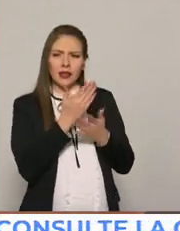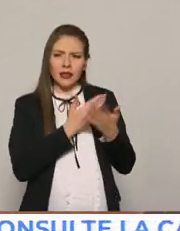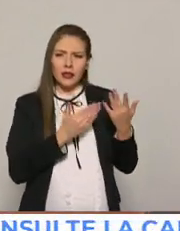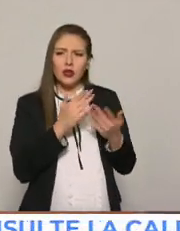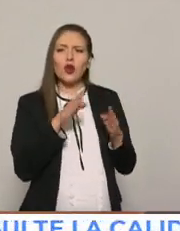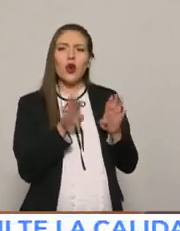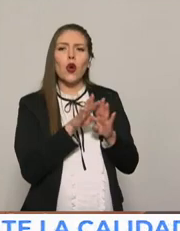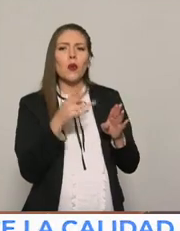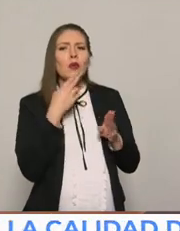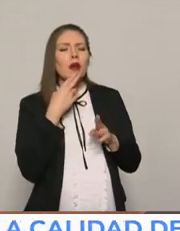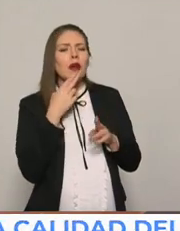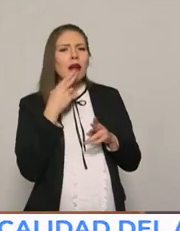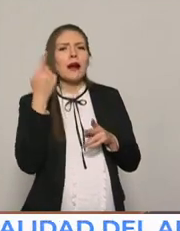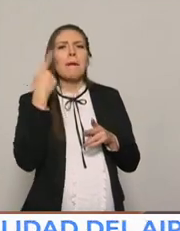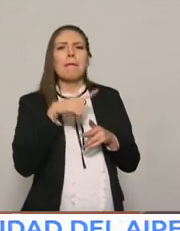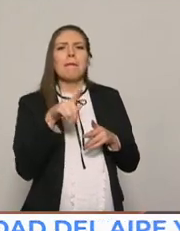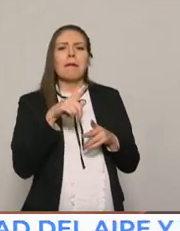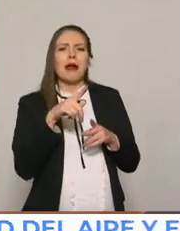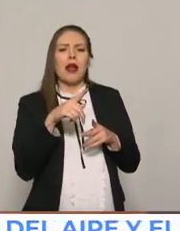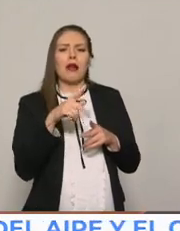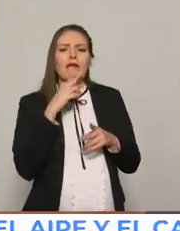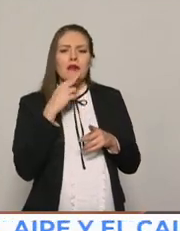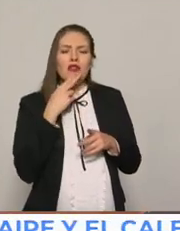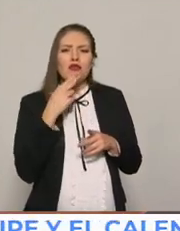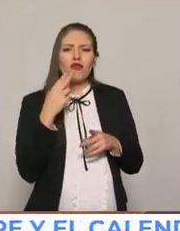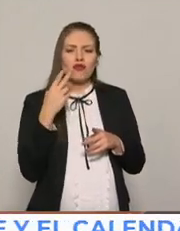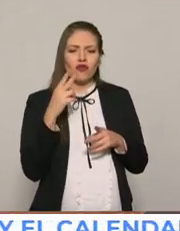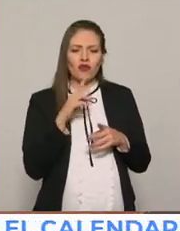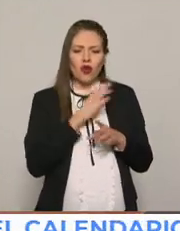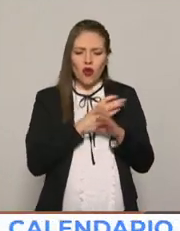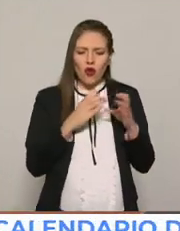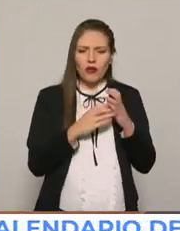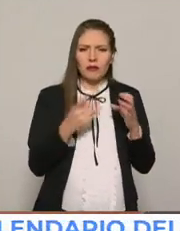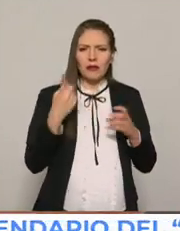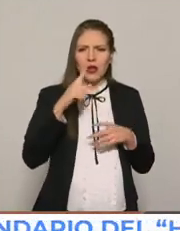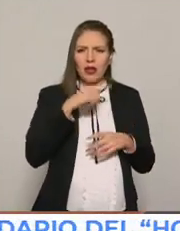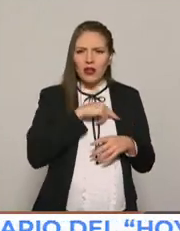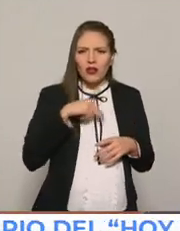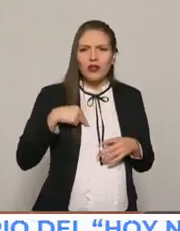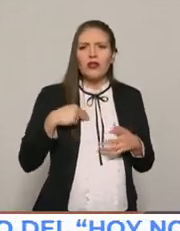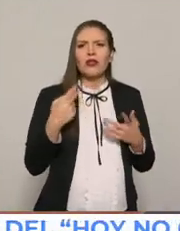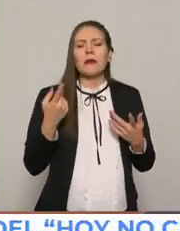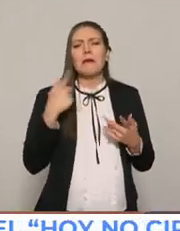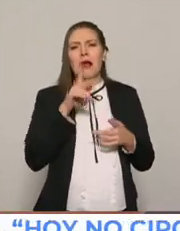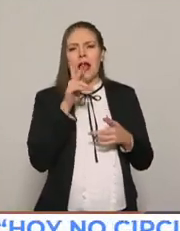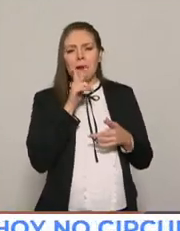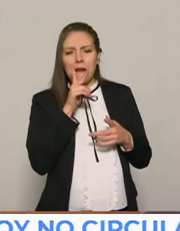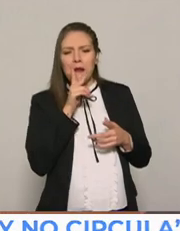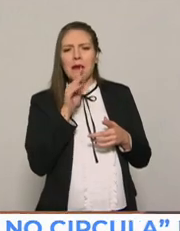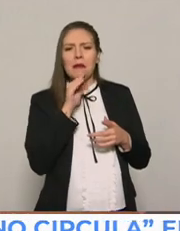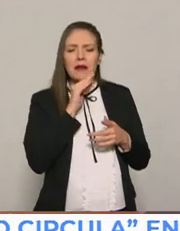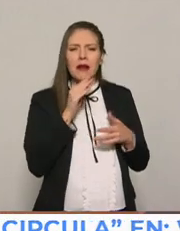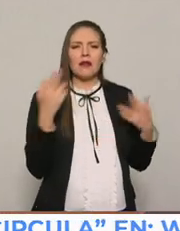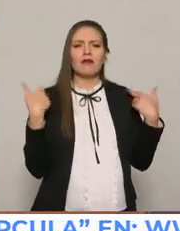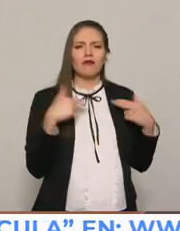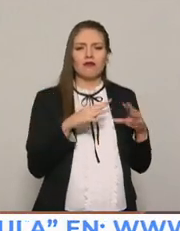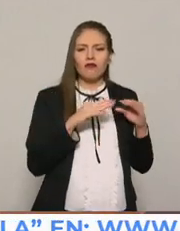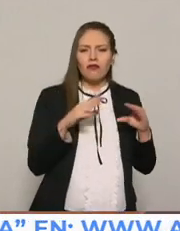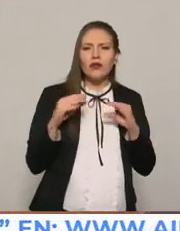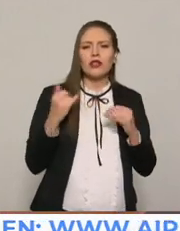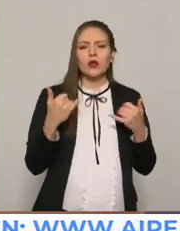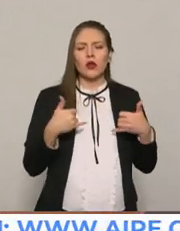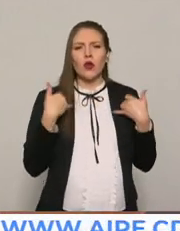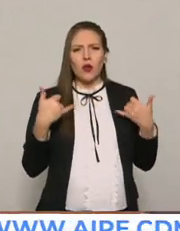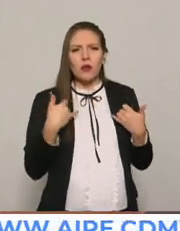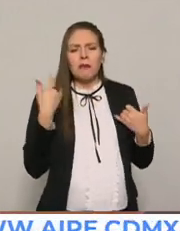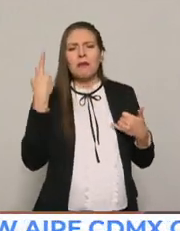¿Tú crees que se difunde la información, pero sobre todo la capacitación suficiente para educadores, para padres de familia y, por supuesto, también para los adolescentes, para